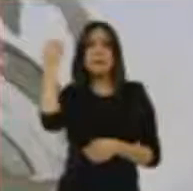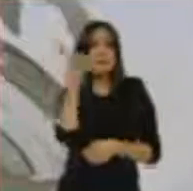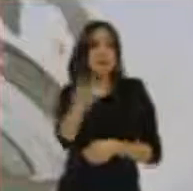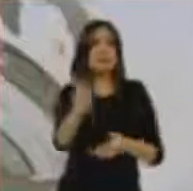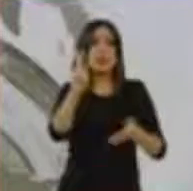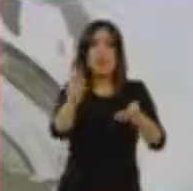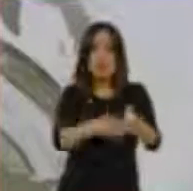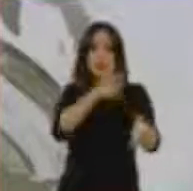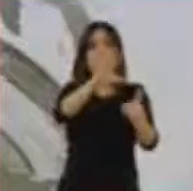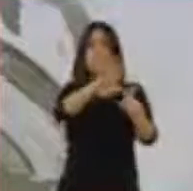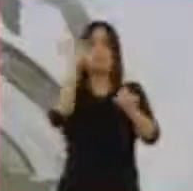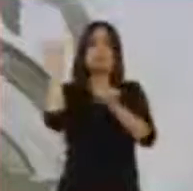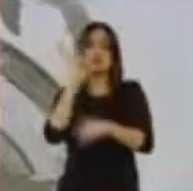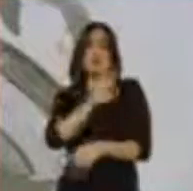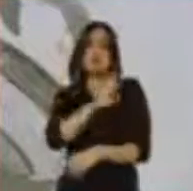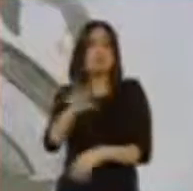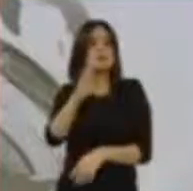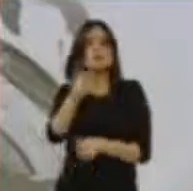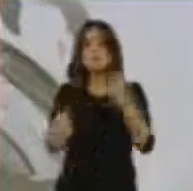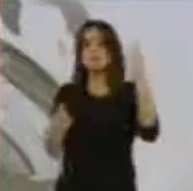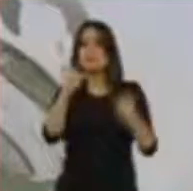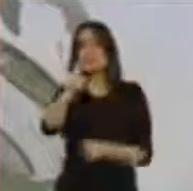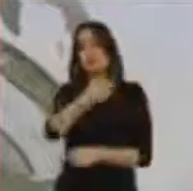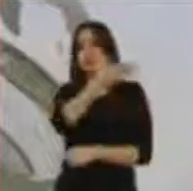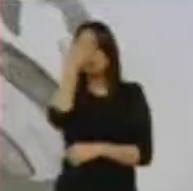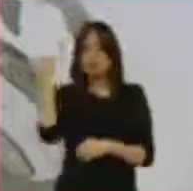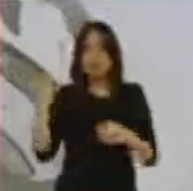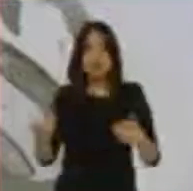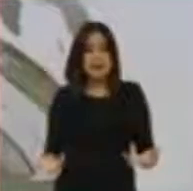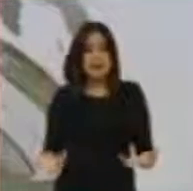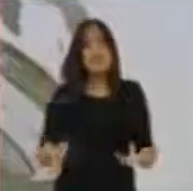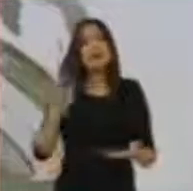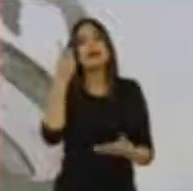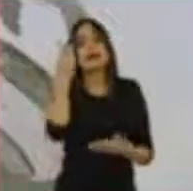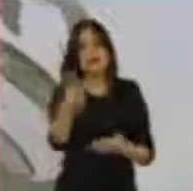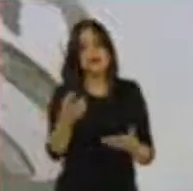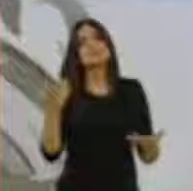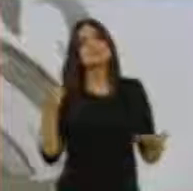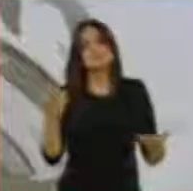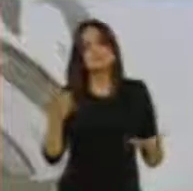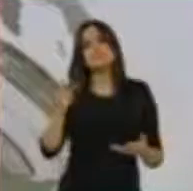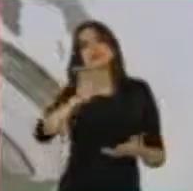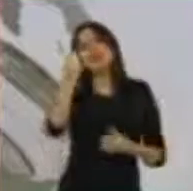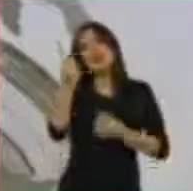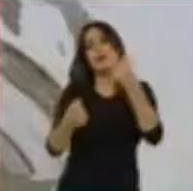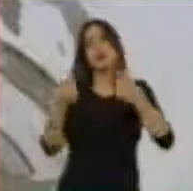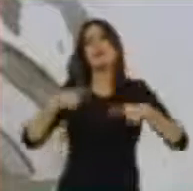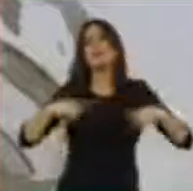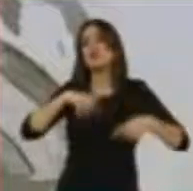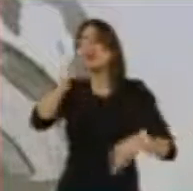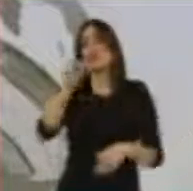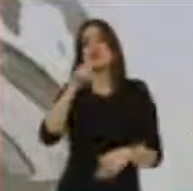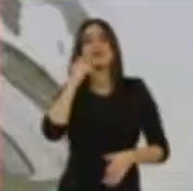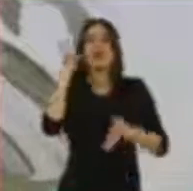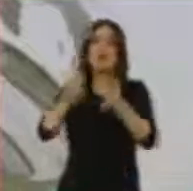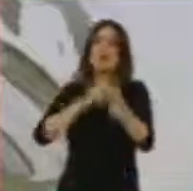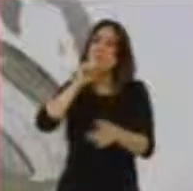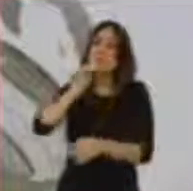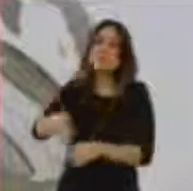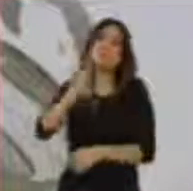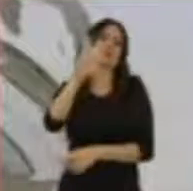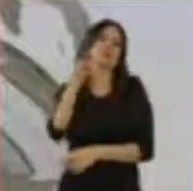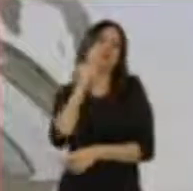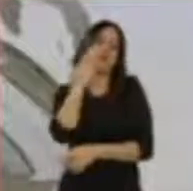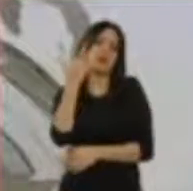va a ser muy importante, y precisamente bajo estos conceptos, se está calificando algo que quizá no se quiera repetir, se va a repetir lo mismo